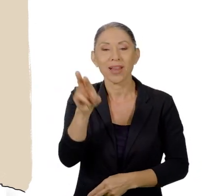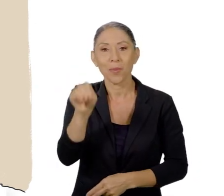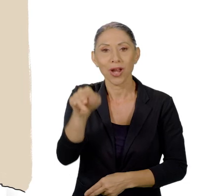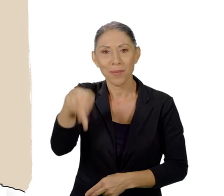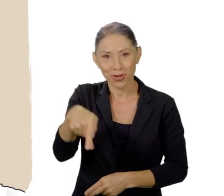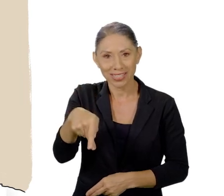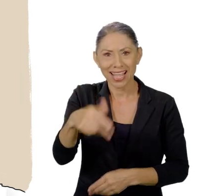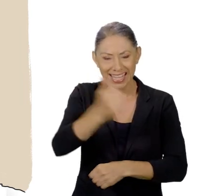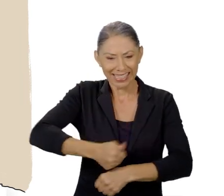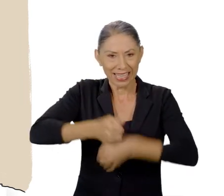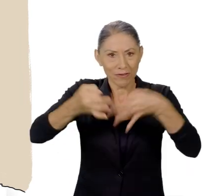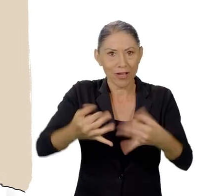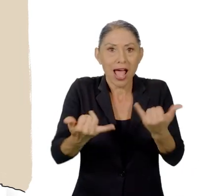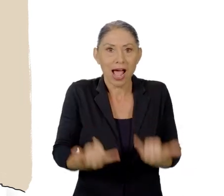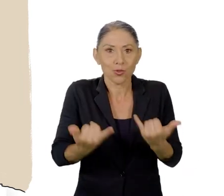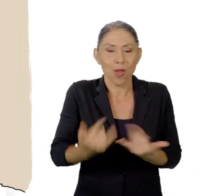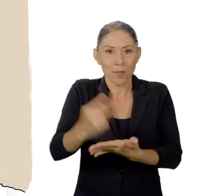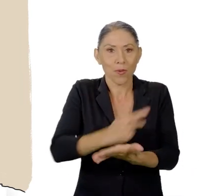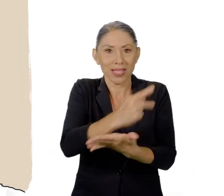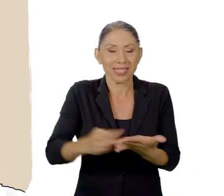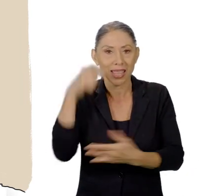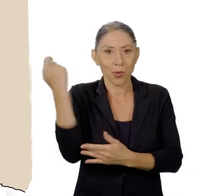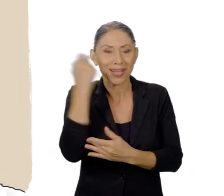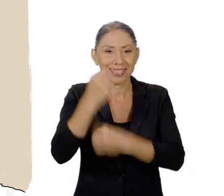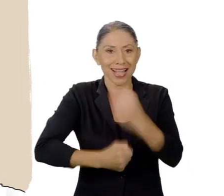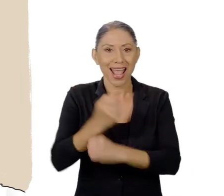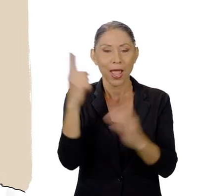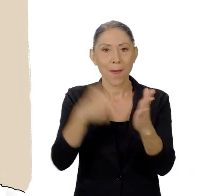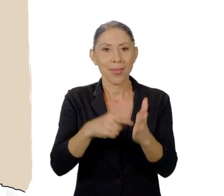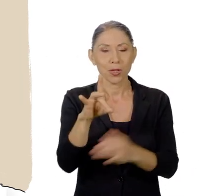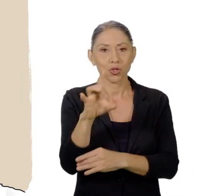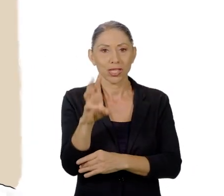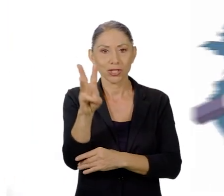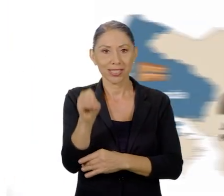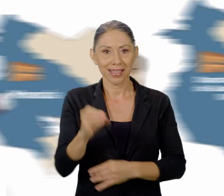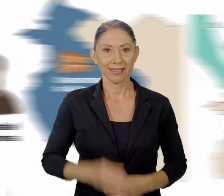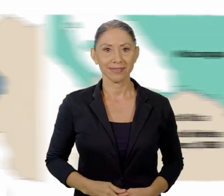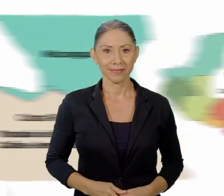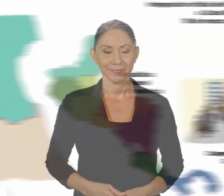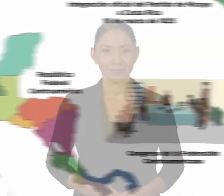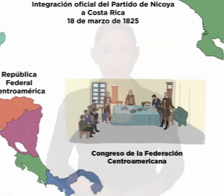Mora Porras, y recuperó su nombre original en 1860. Singedirle